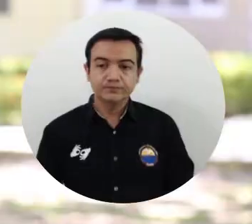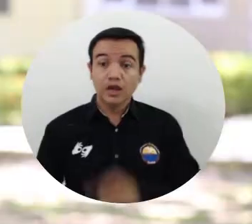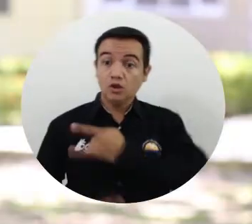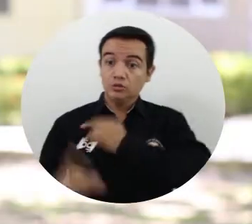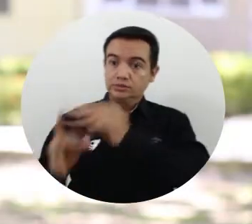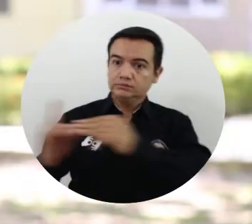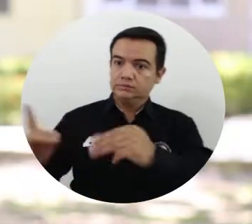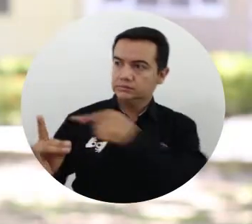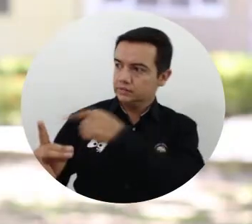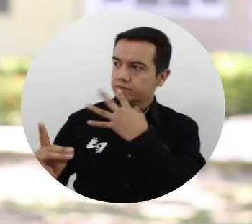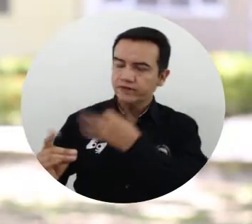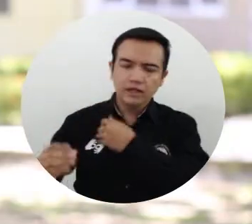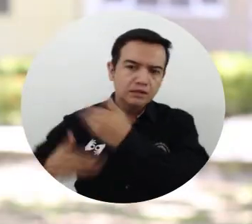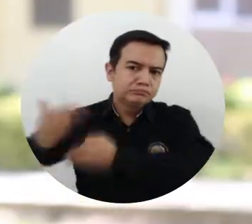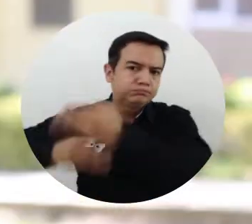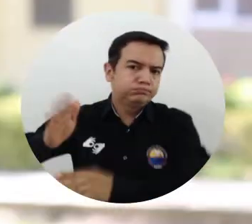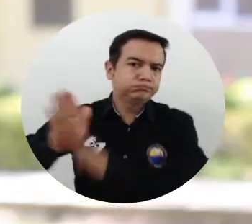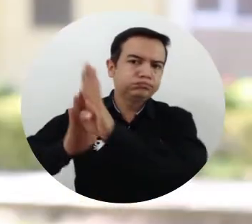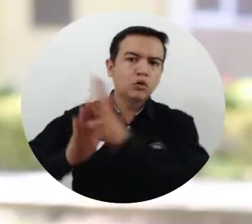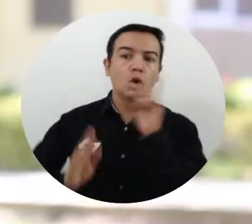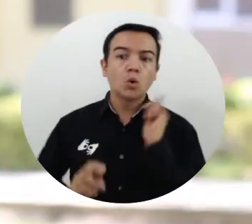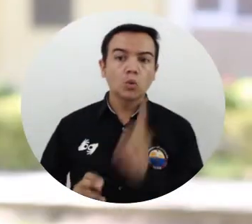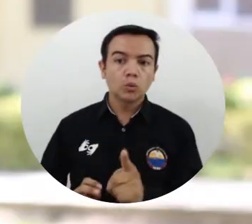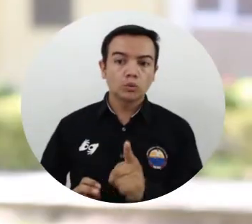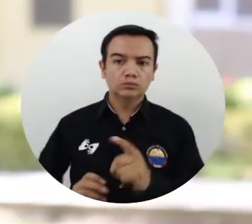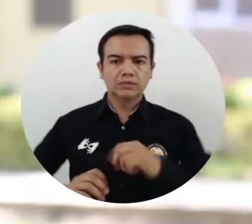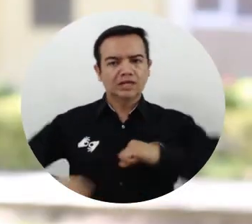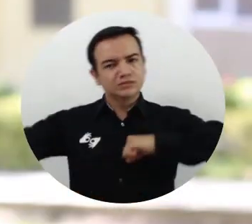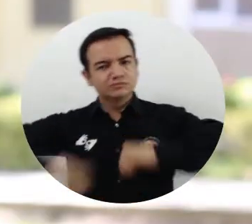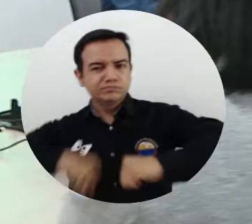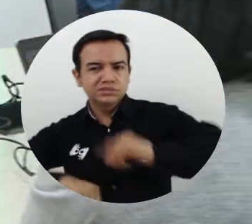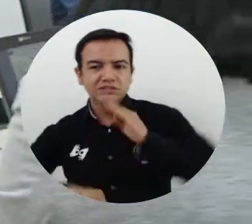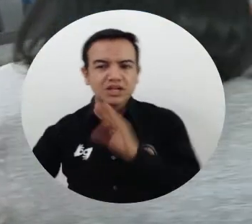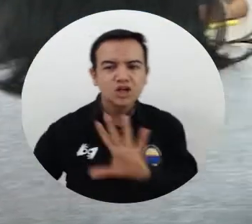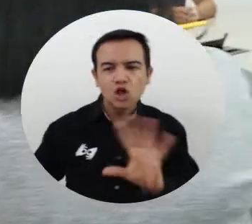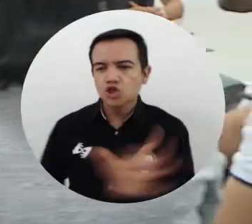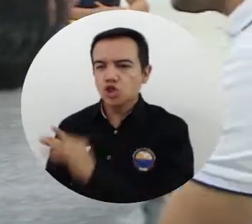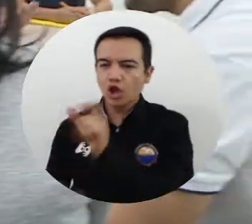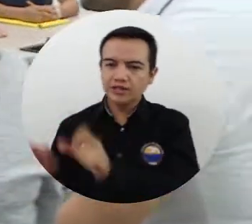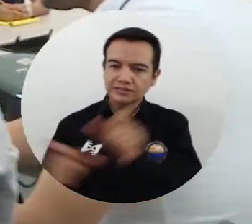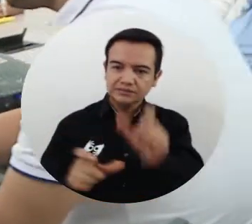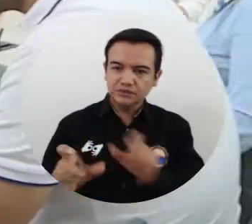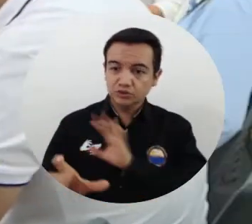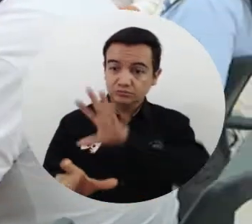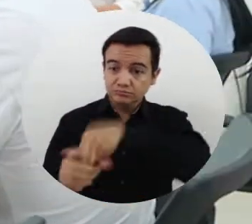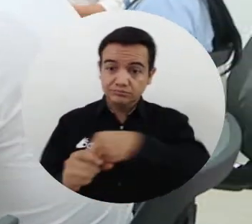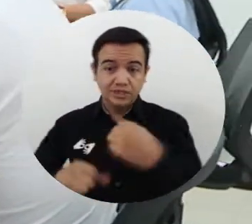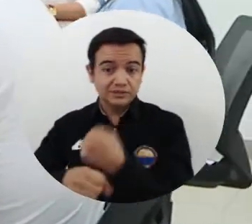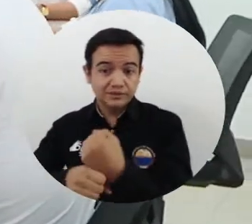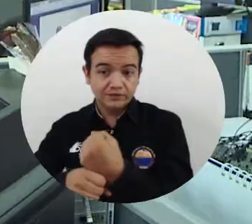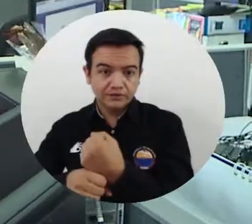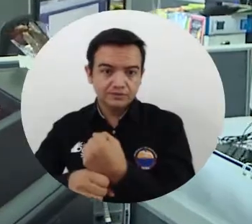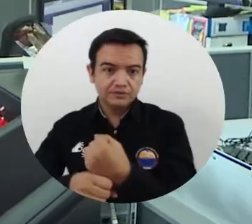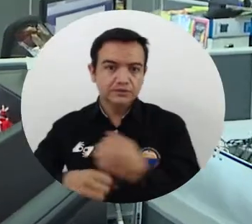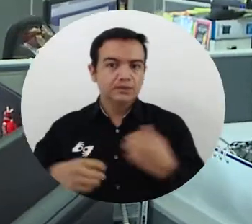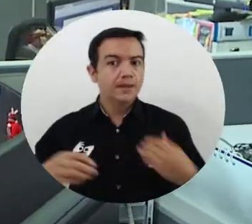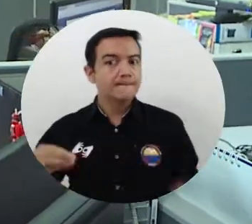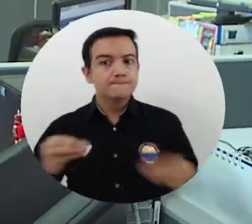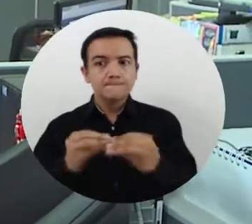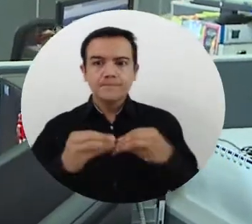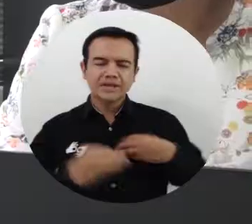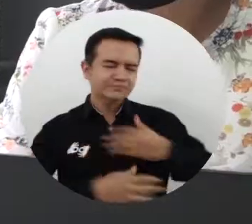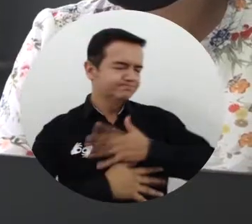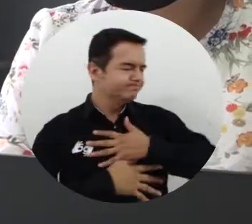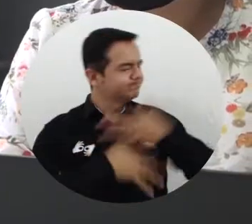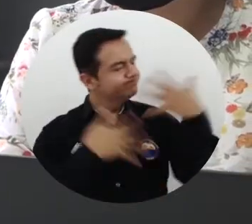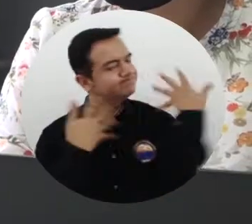La Universidad de Matalena ha avanzado mucho por las gestiones que hacen todos los funcionarios de aquí en la Universidad de Matalena y muchas, muchas,